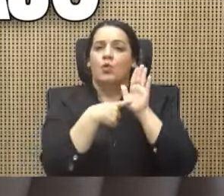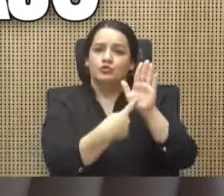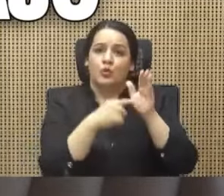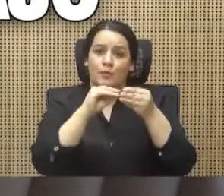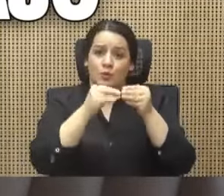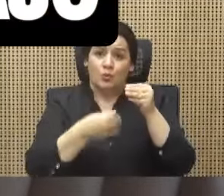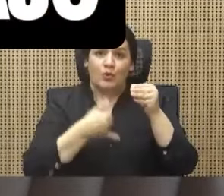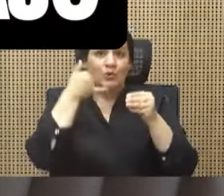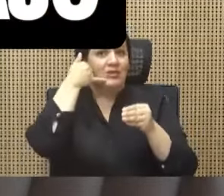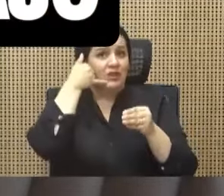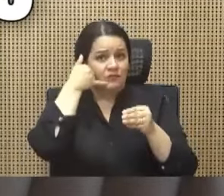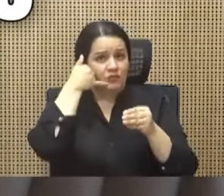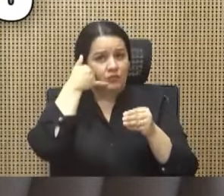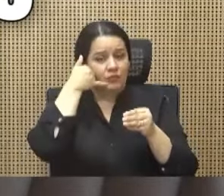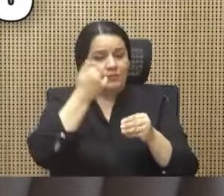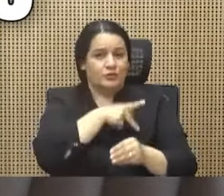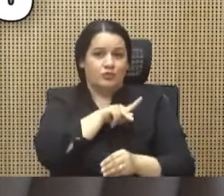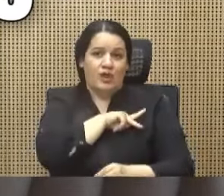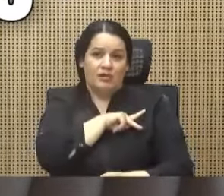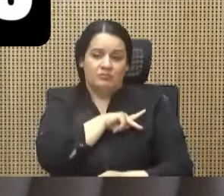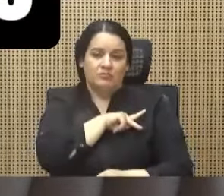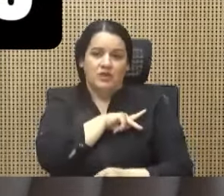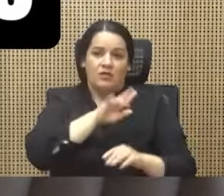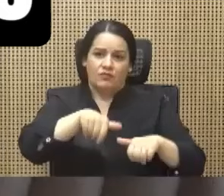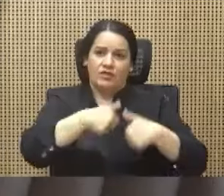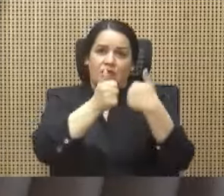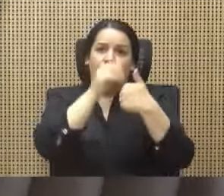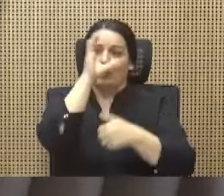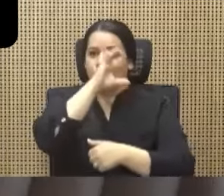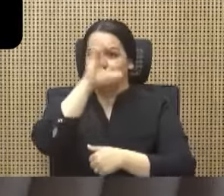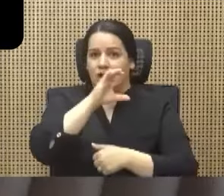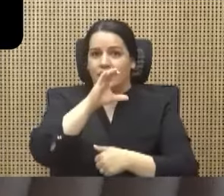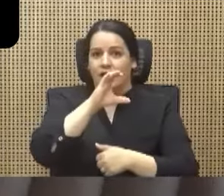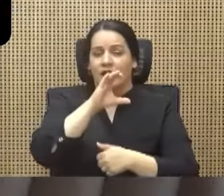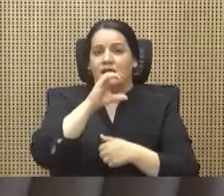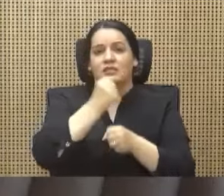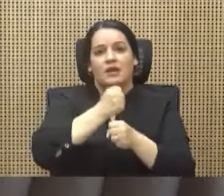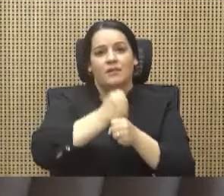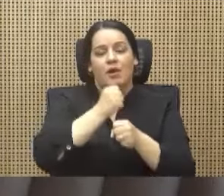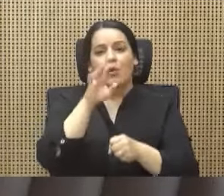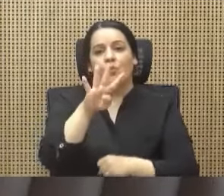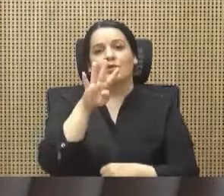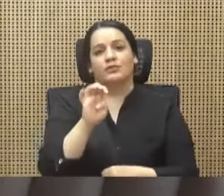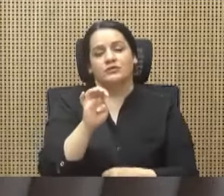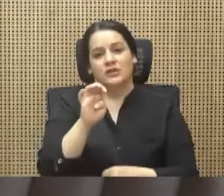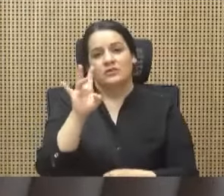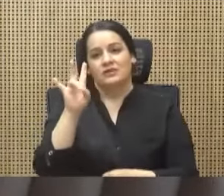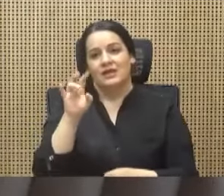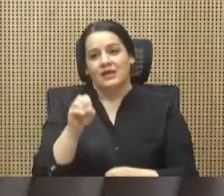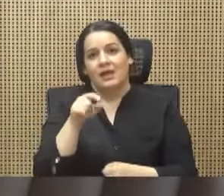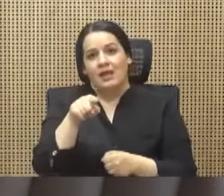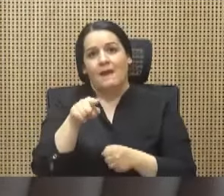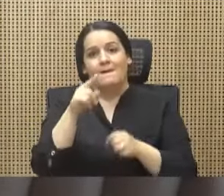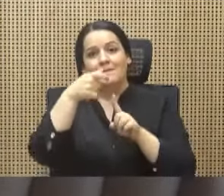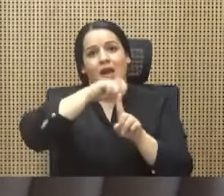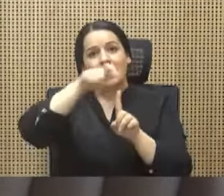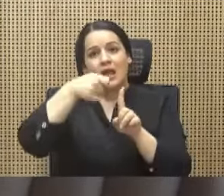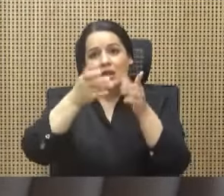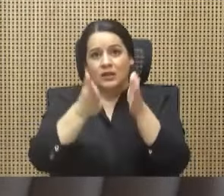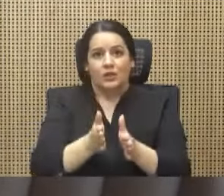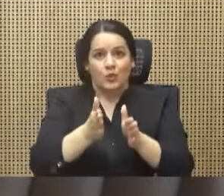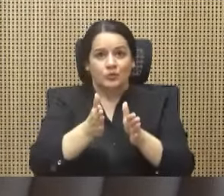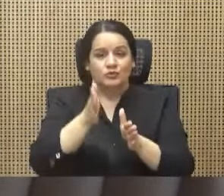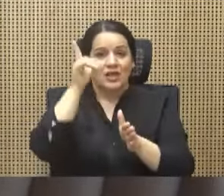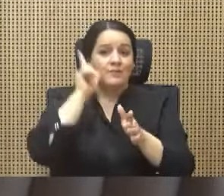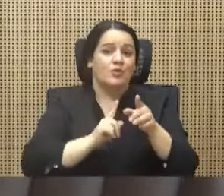retándome a buscarle trabajo a 400 empleados bananeros que habían sido despedidos en Limón. El diputado Valverde